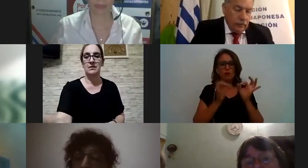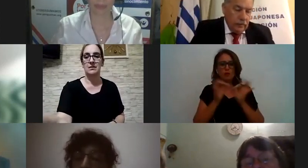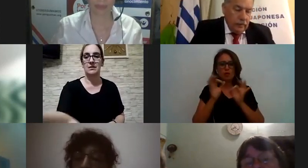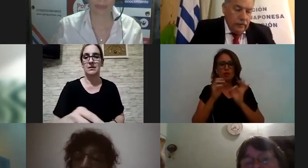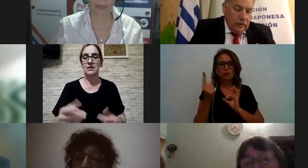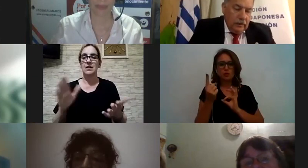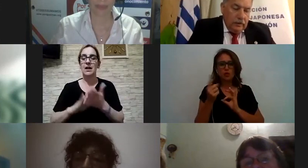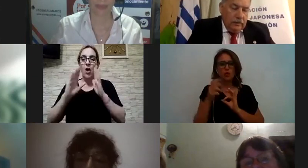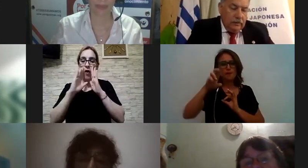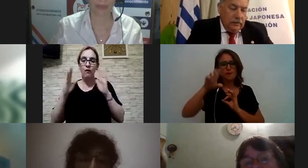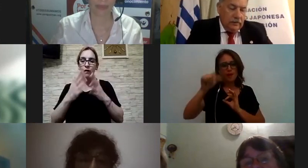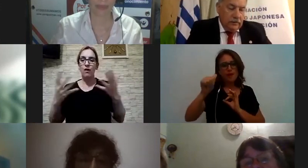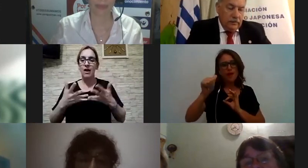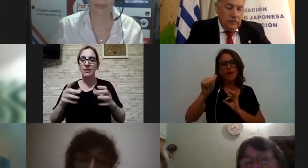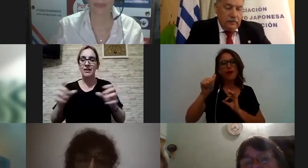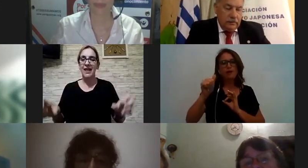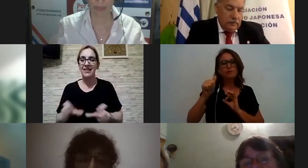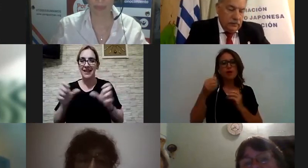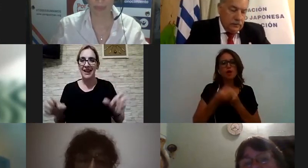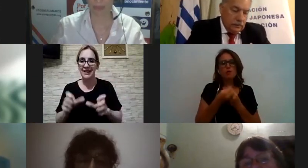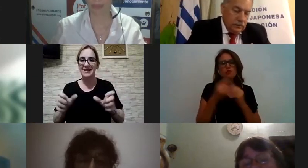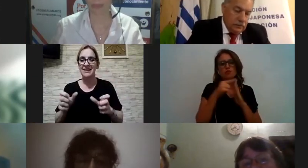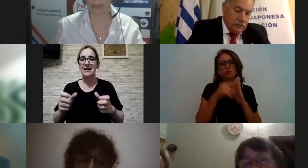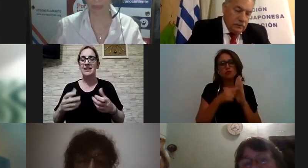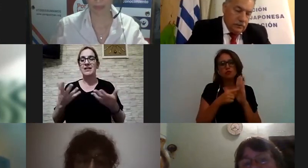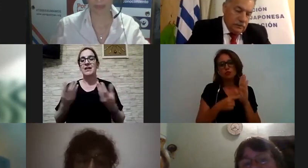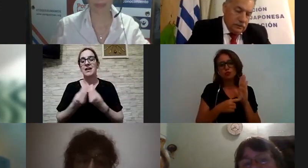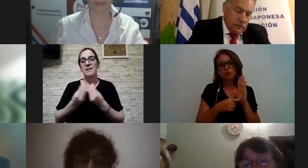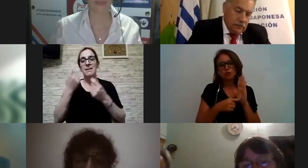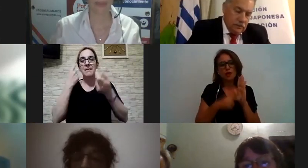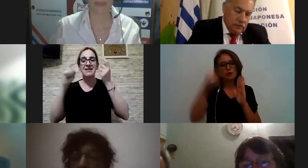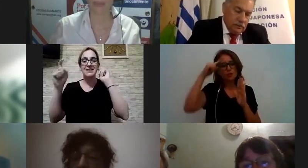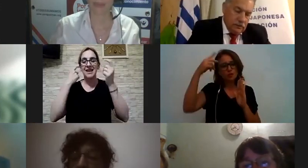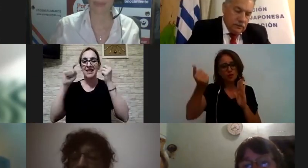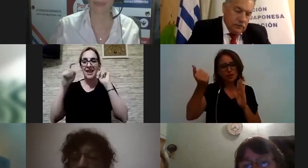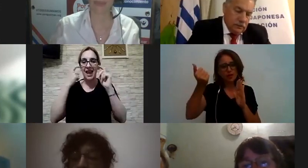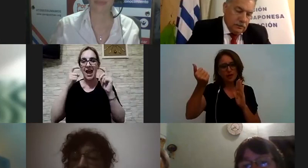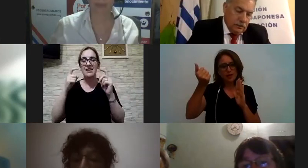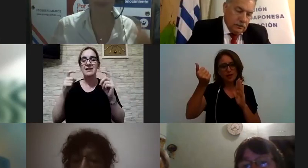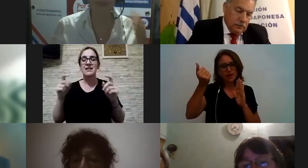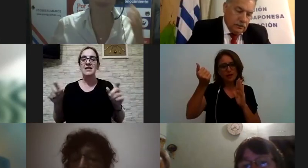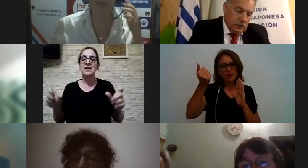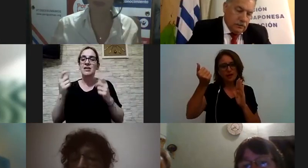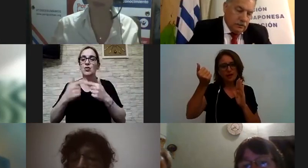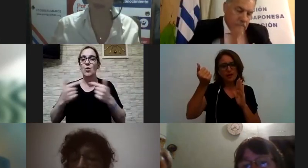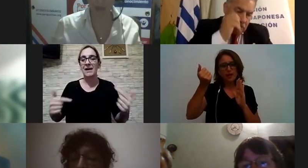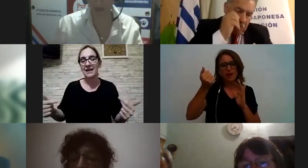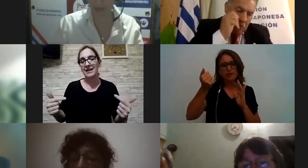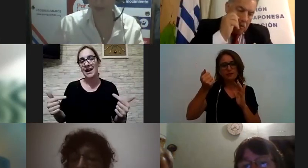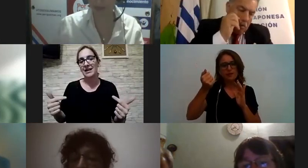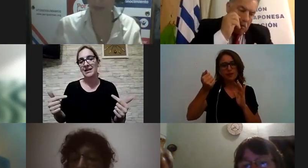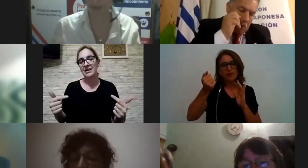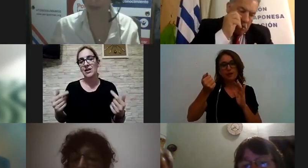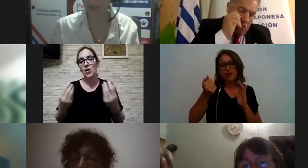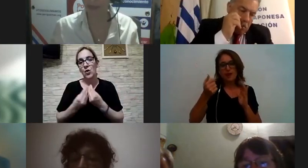enfoque PLA pero sí muchos de los principios y de las ideas tenemos que tener un material con mucho